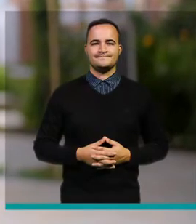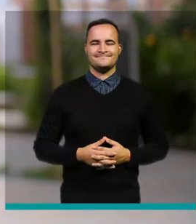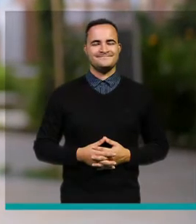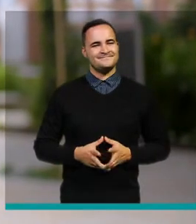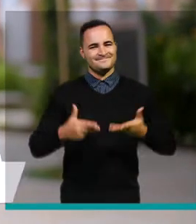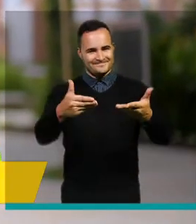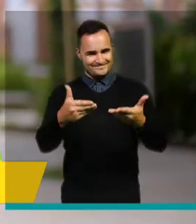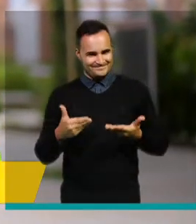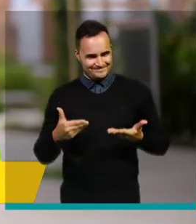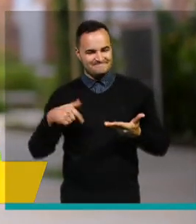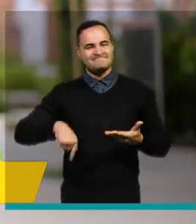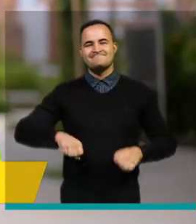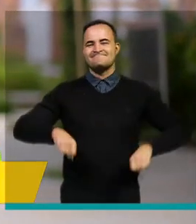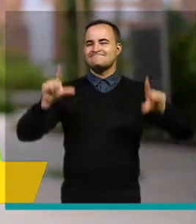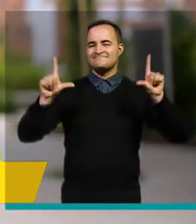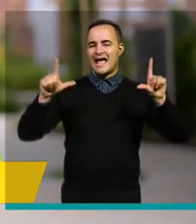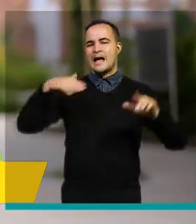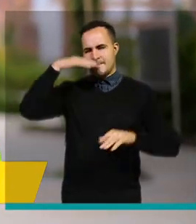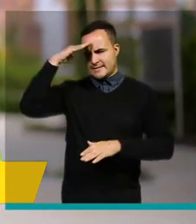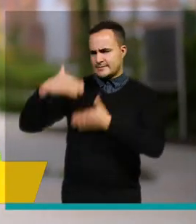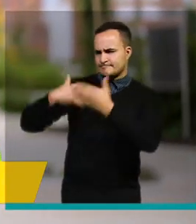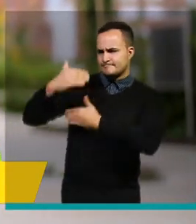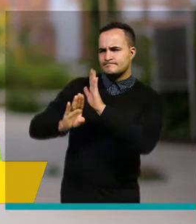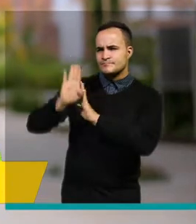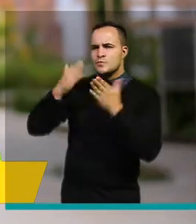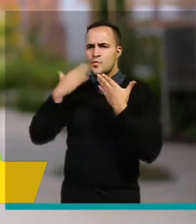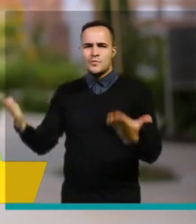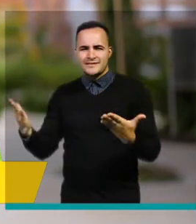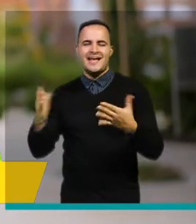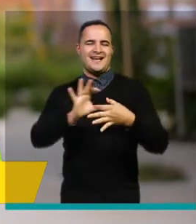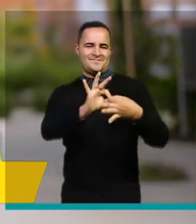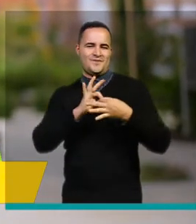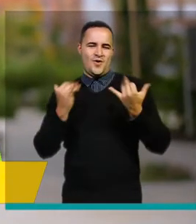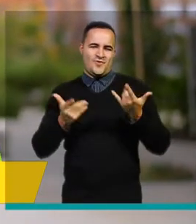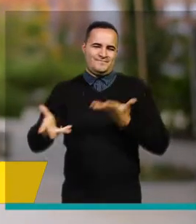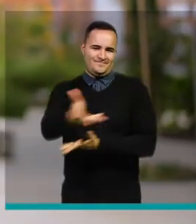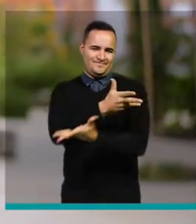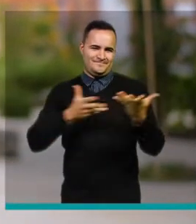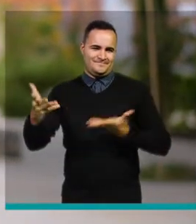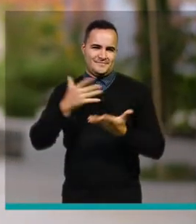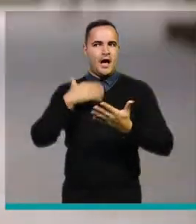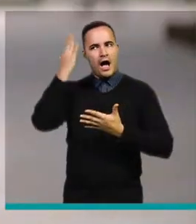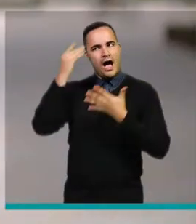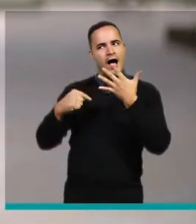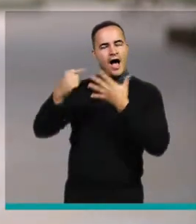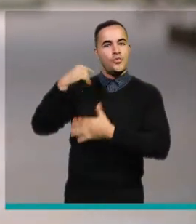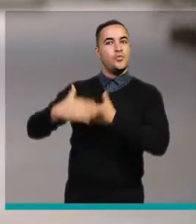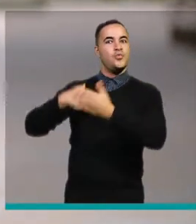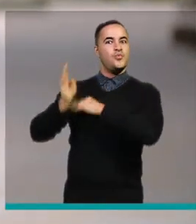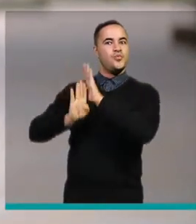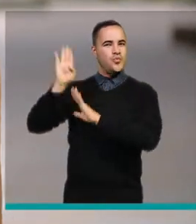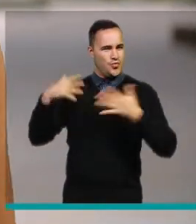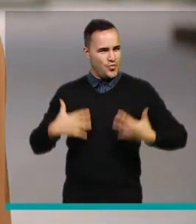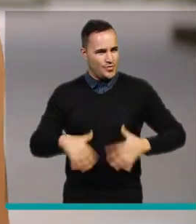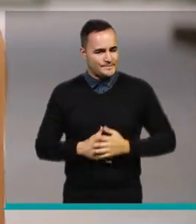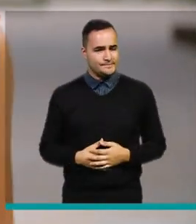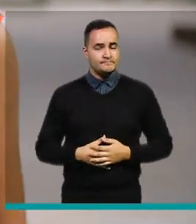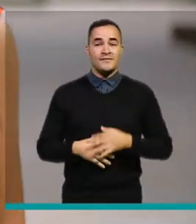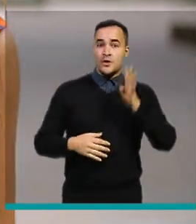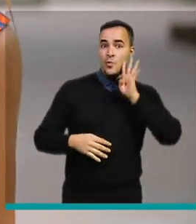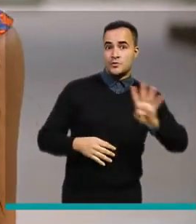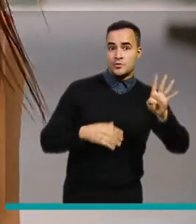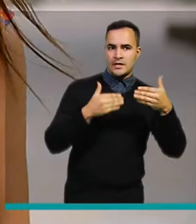Bienvenidos a Medellín Conecta TV, el espacio para que conozcas cómo avanza nuestra Medellín Futuro. La medida 4-3 o